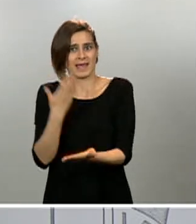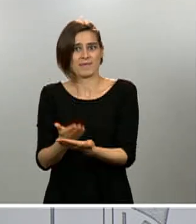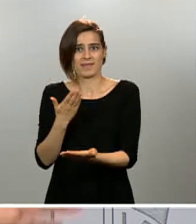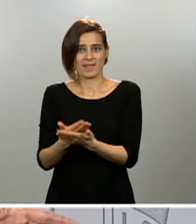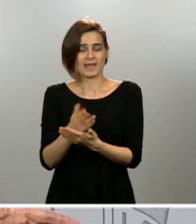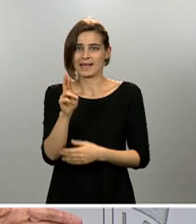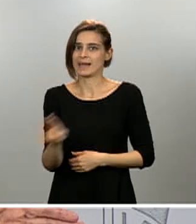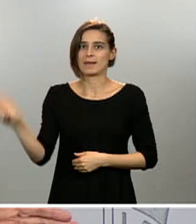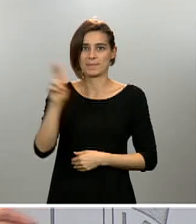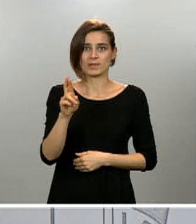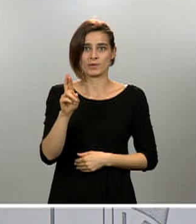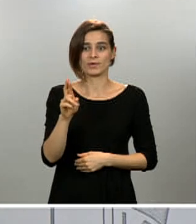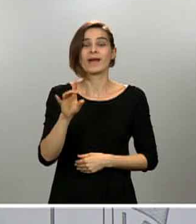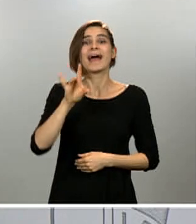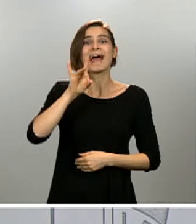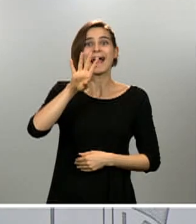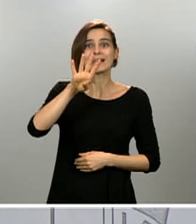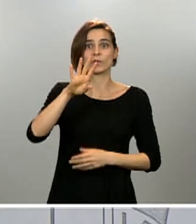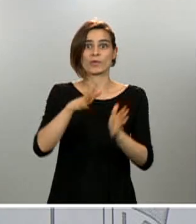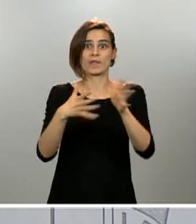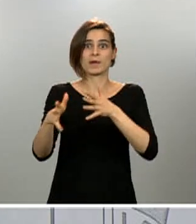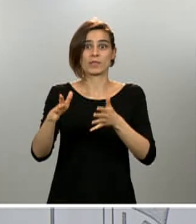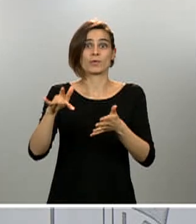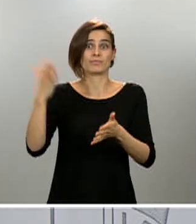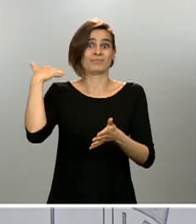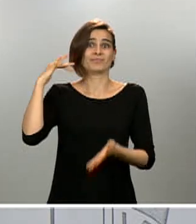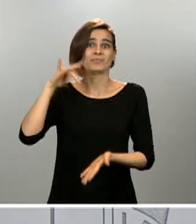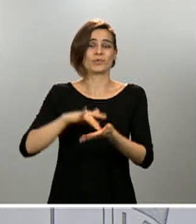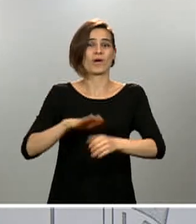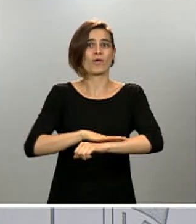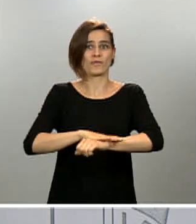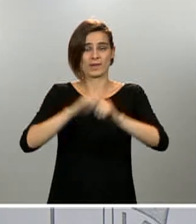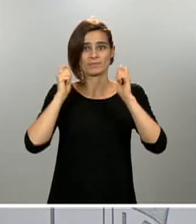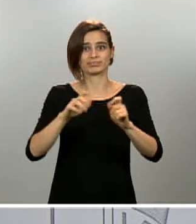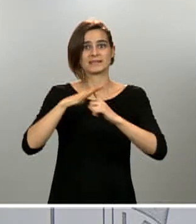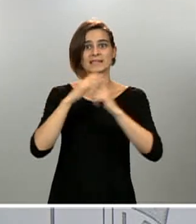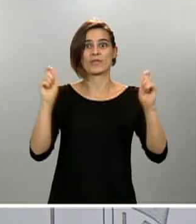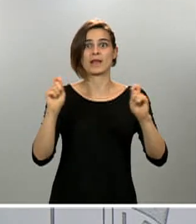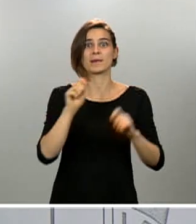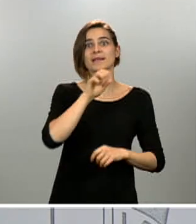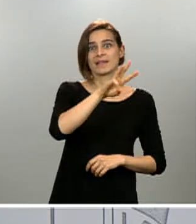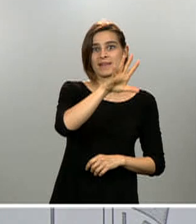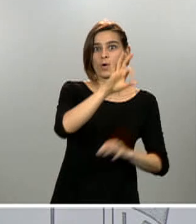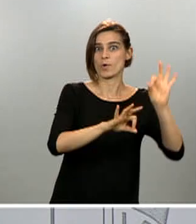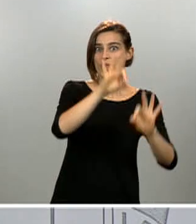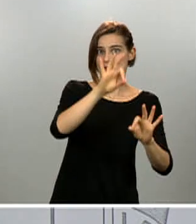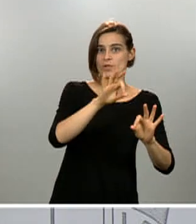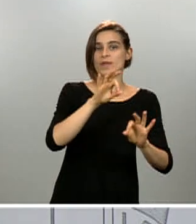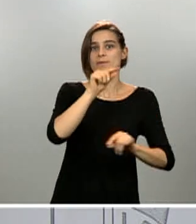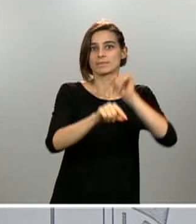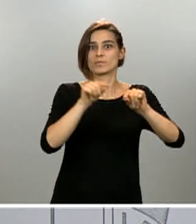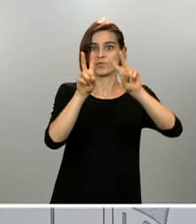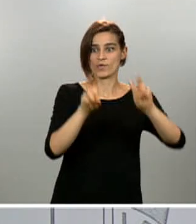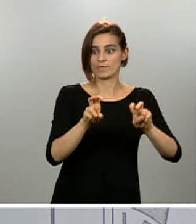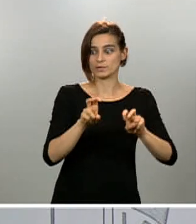contagiados el 14 de marzo, cuando el Gobierno lo decretó, 6,6% hemos conocido, el último dato que hemos